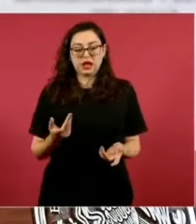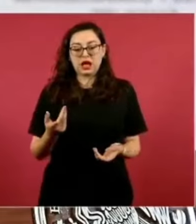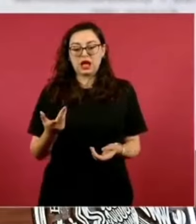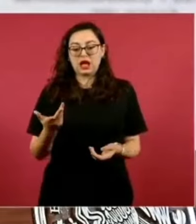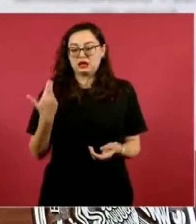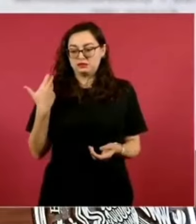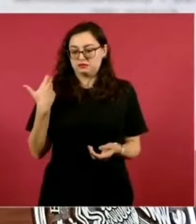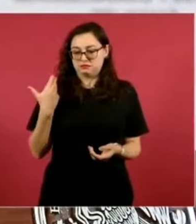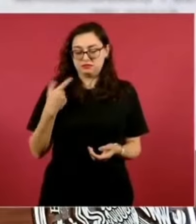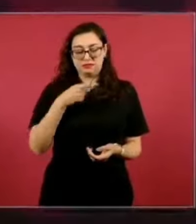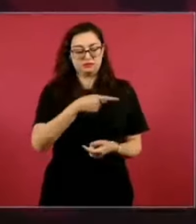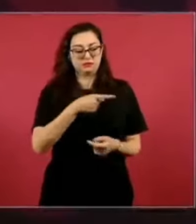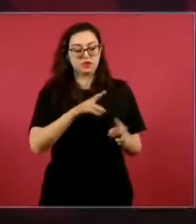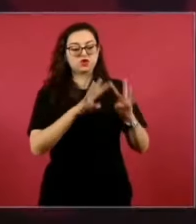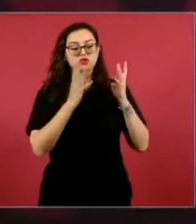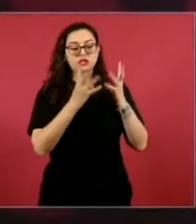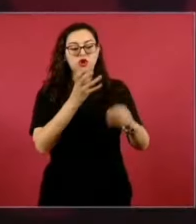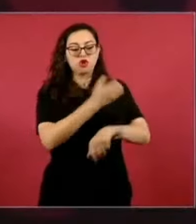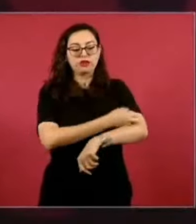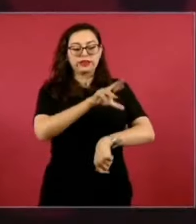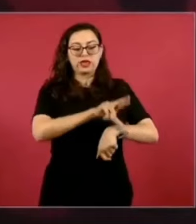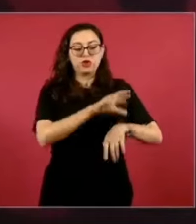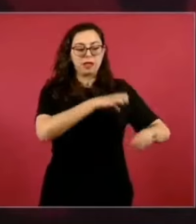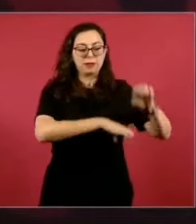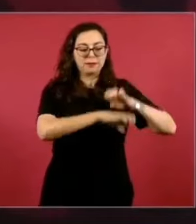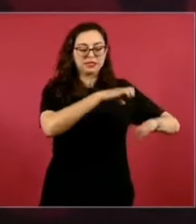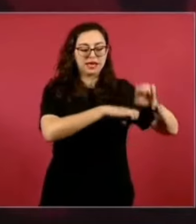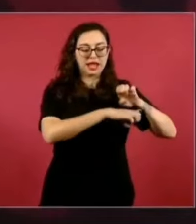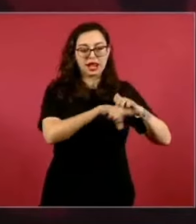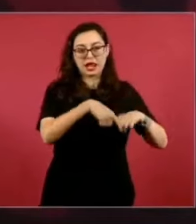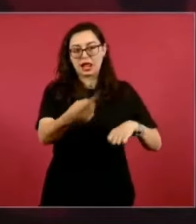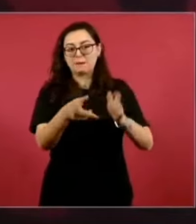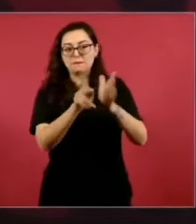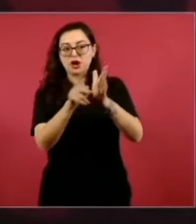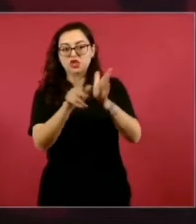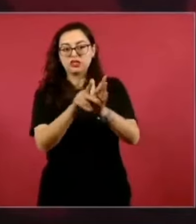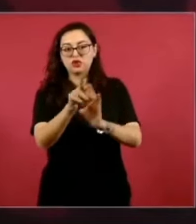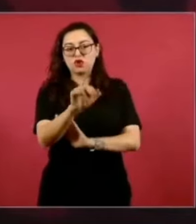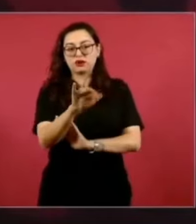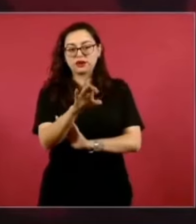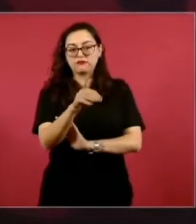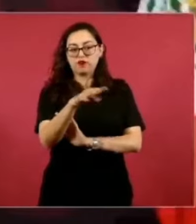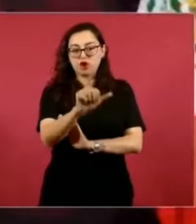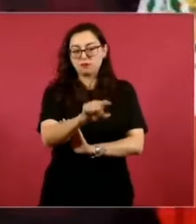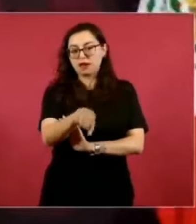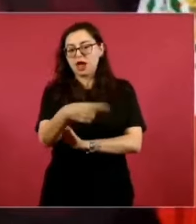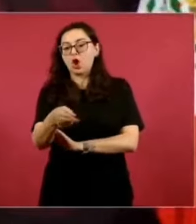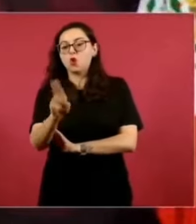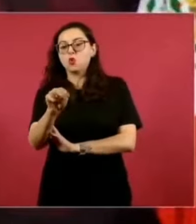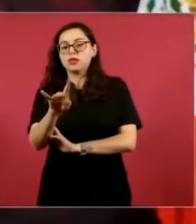en la reforma o en la universidad? Pregunto a ustedes,